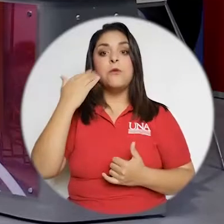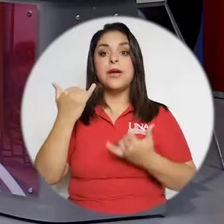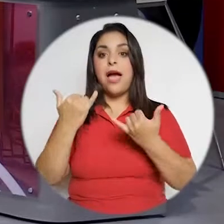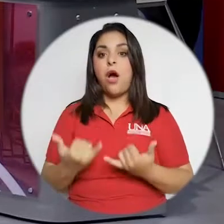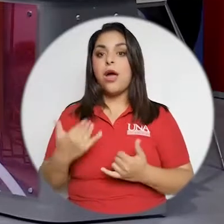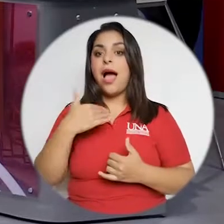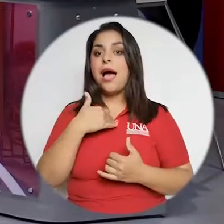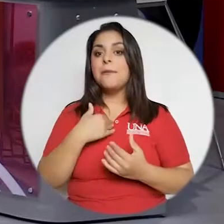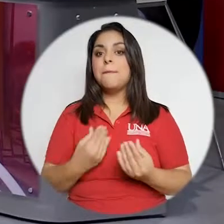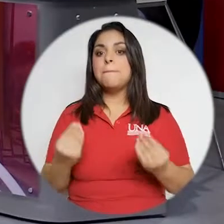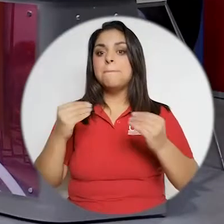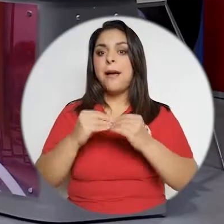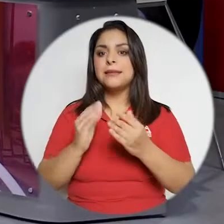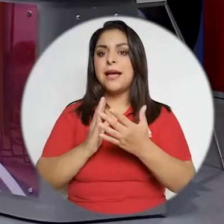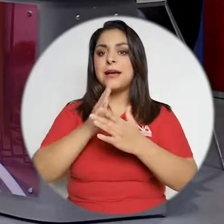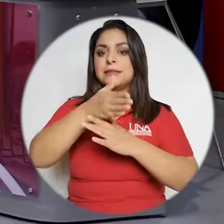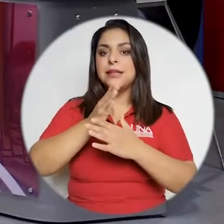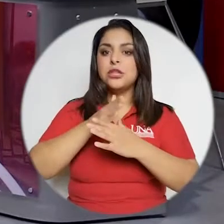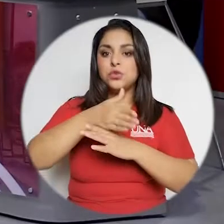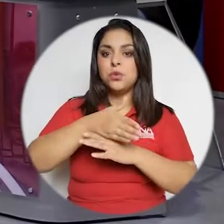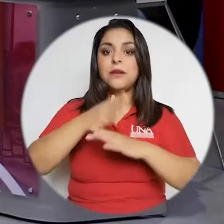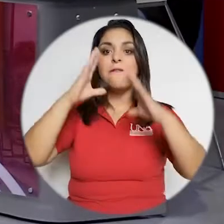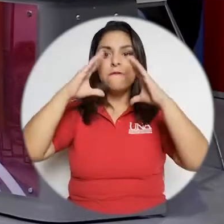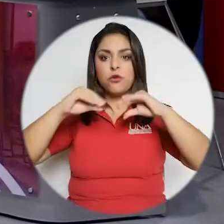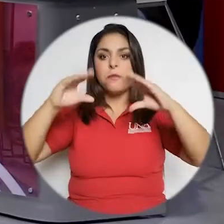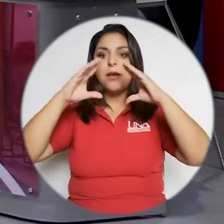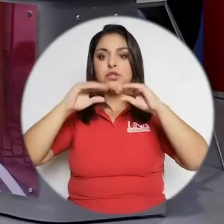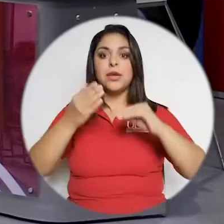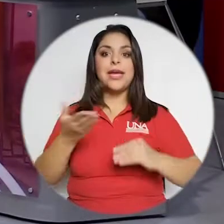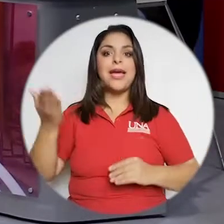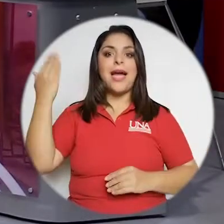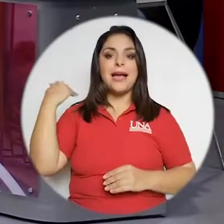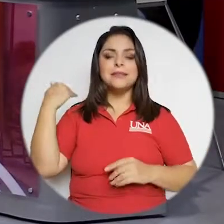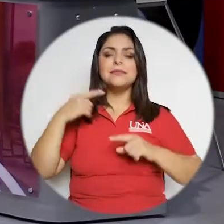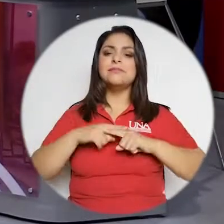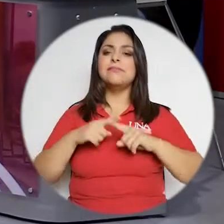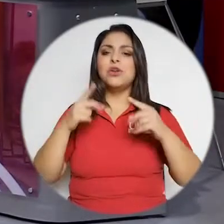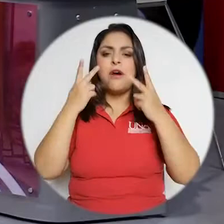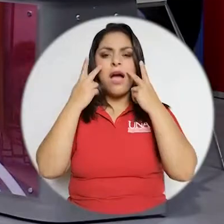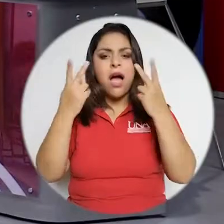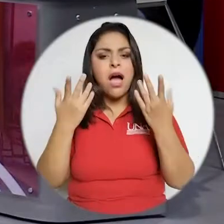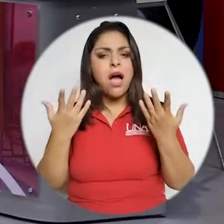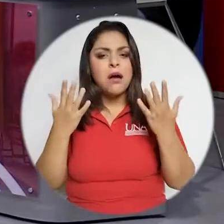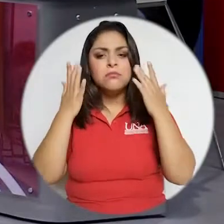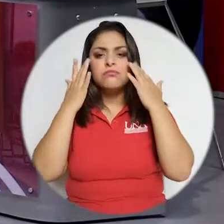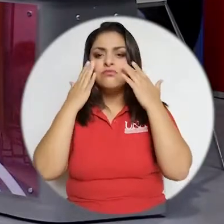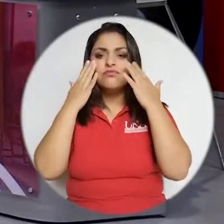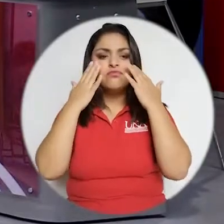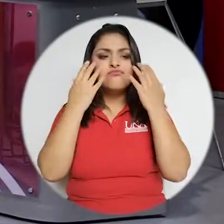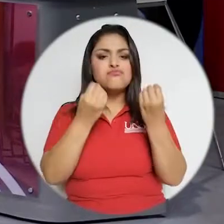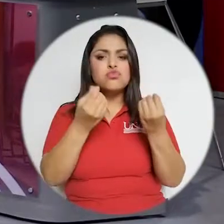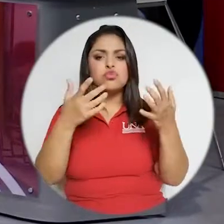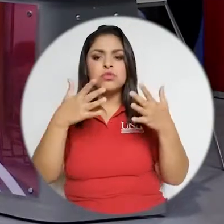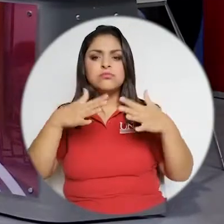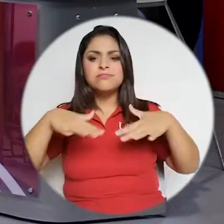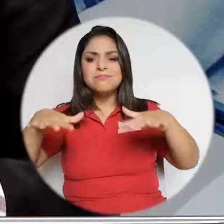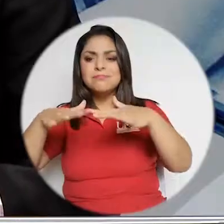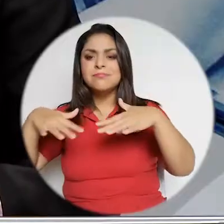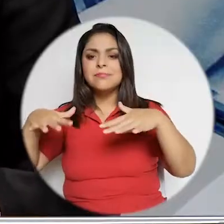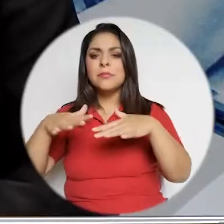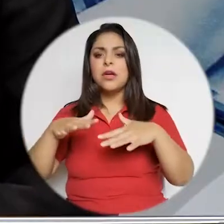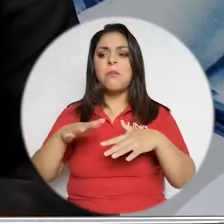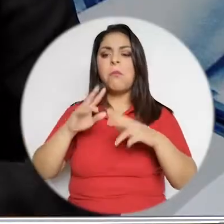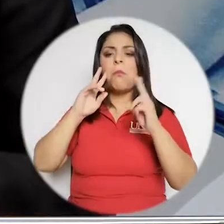más acceso a la información que nunca antes, pero vemos con mucha preocupación como muchos sectores ven con